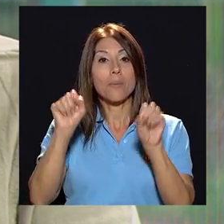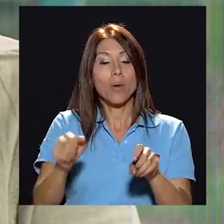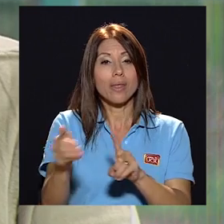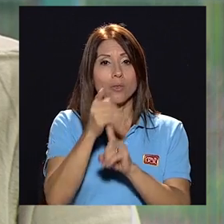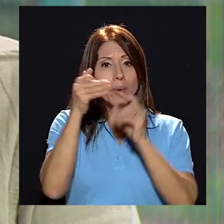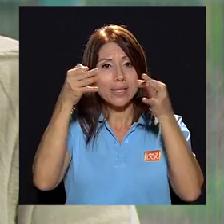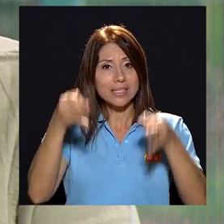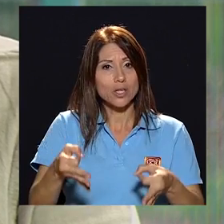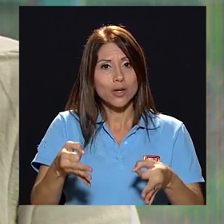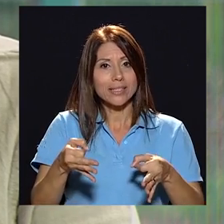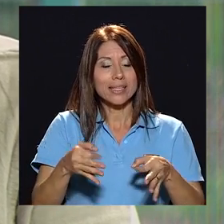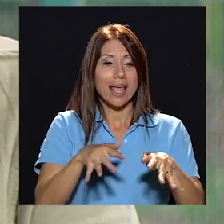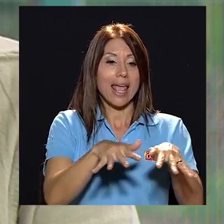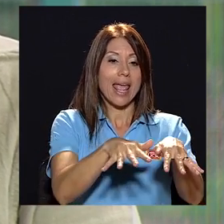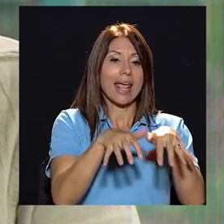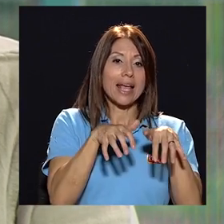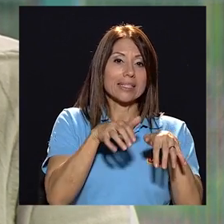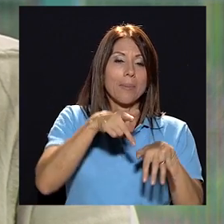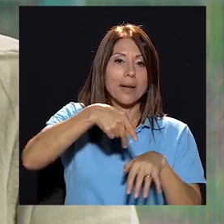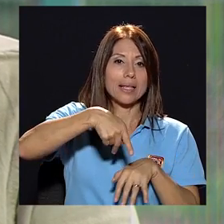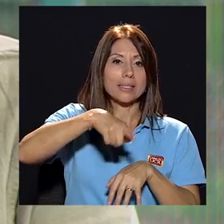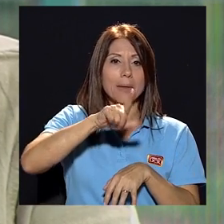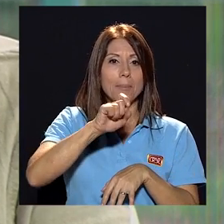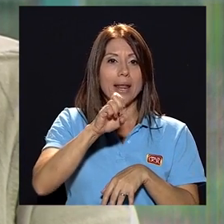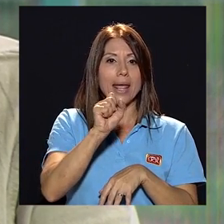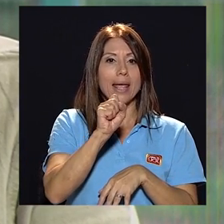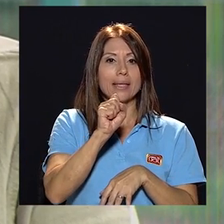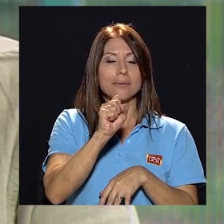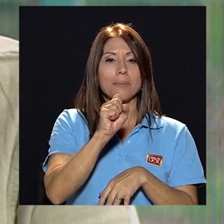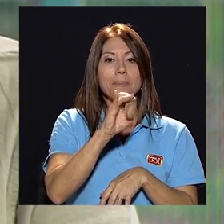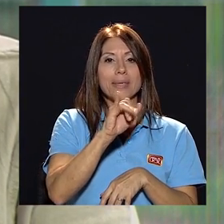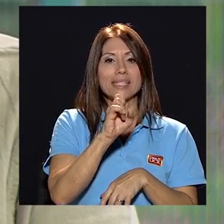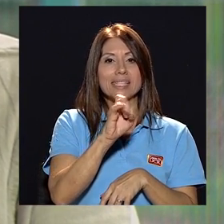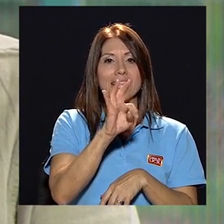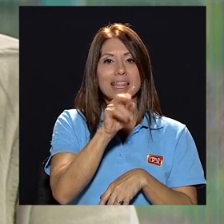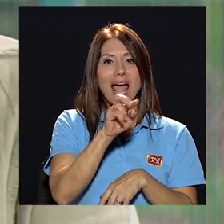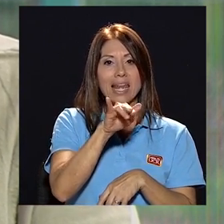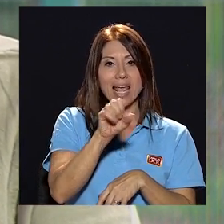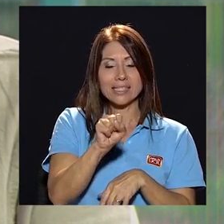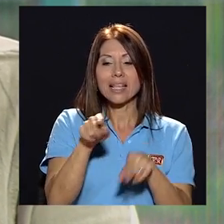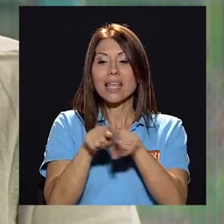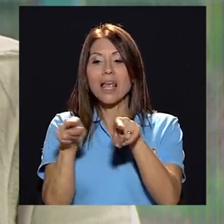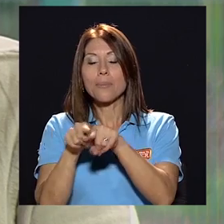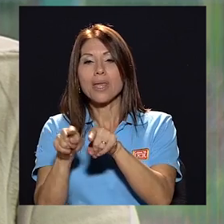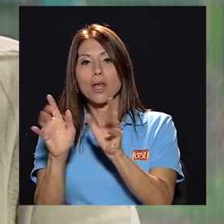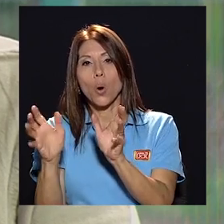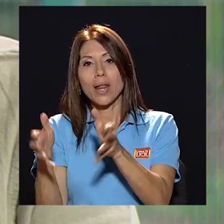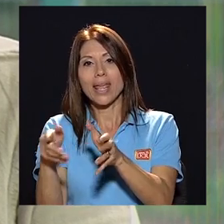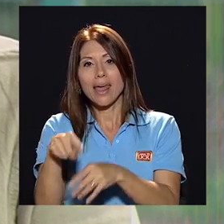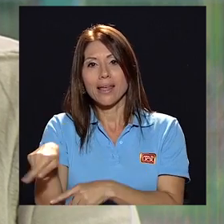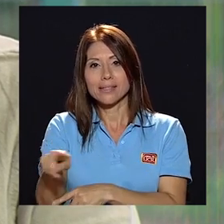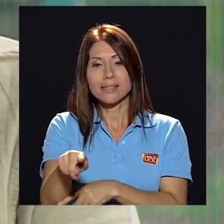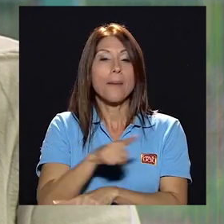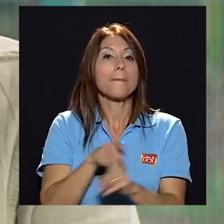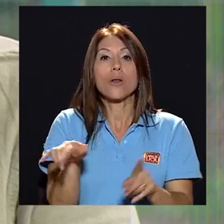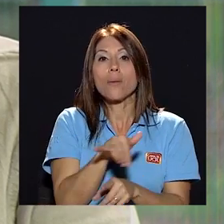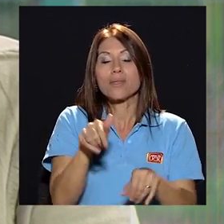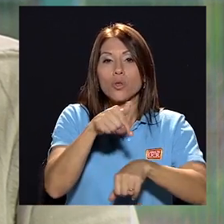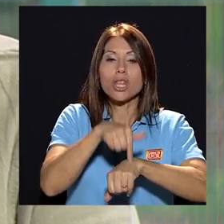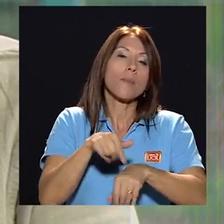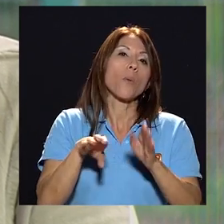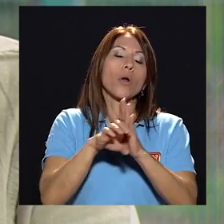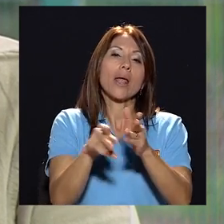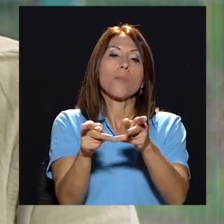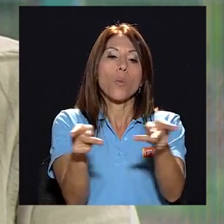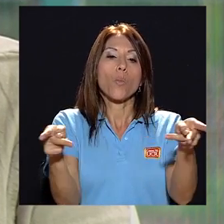pueda tomar decisiones también tanto en asambleas plebiscitarias como colegiadas pero al mismo tiempo valorar la posibilidad de que puestos de elección